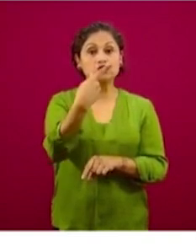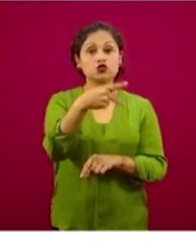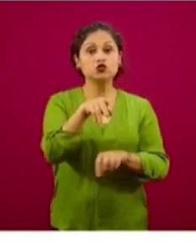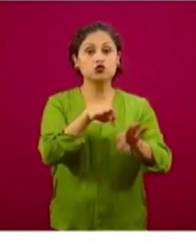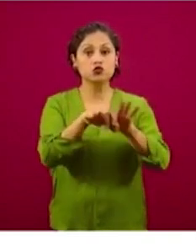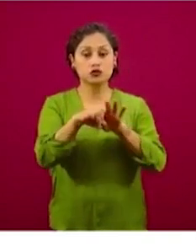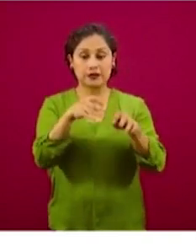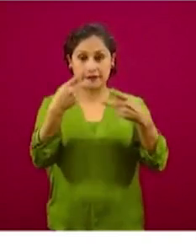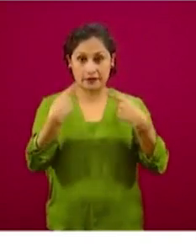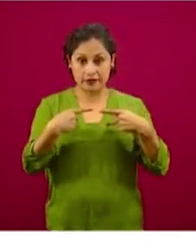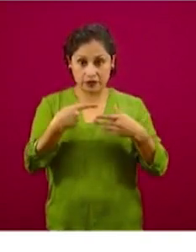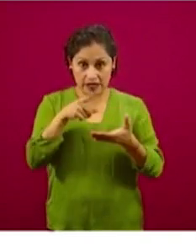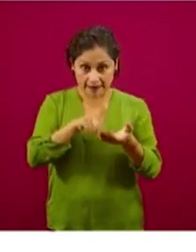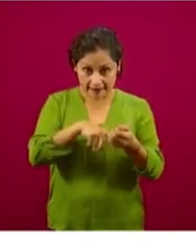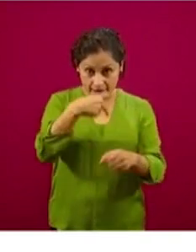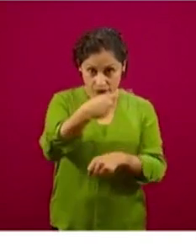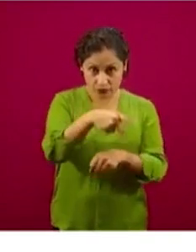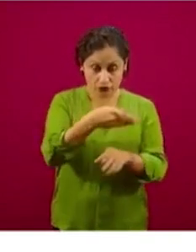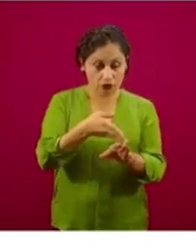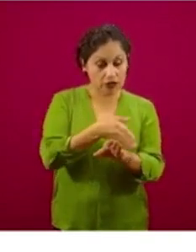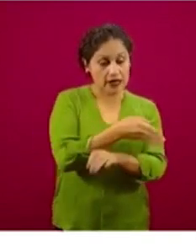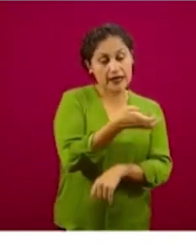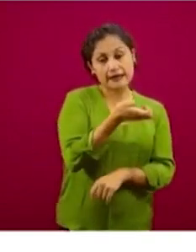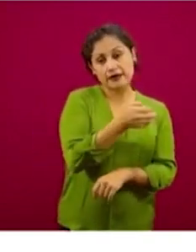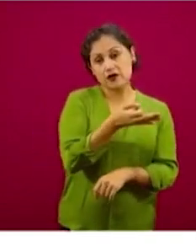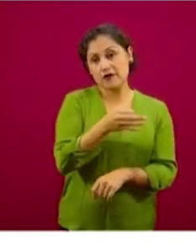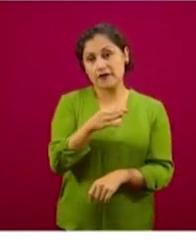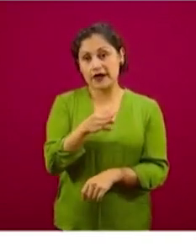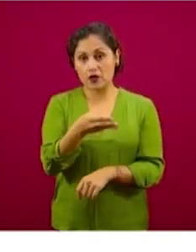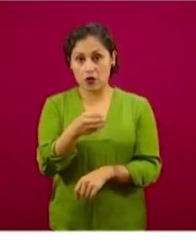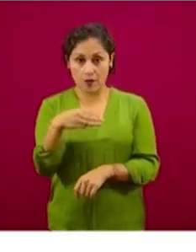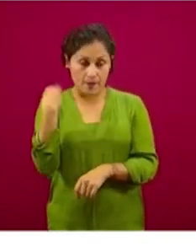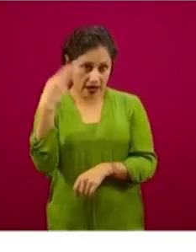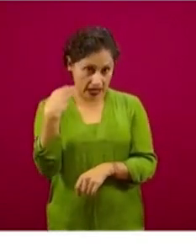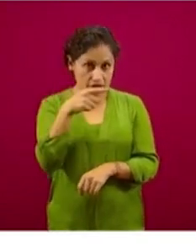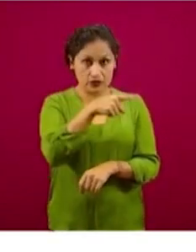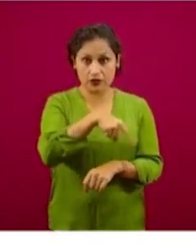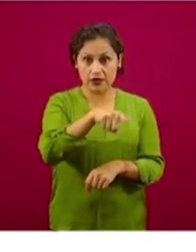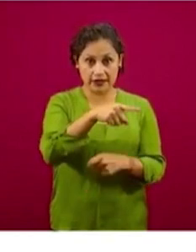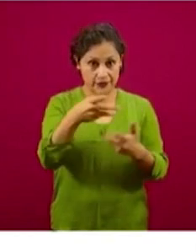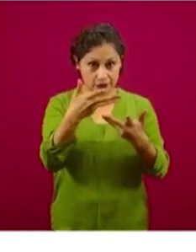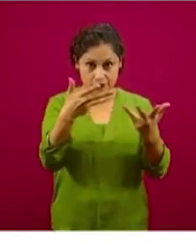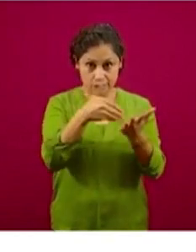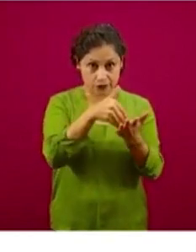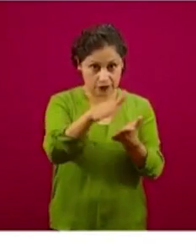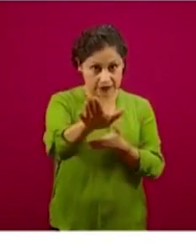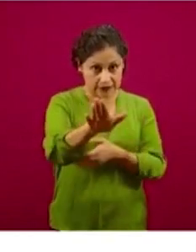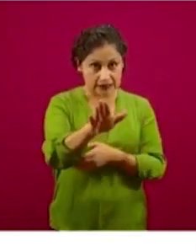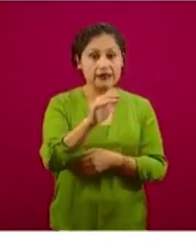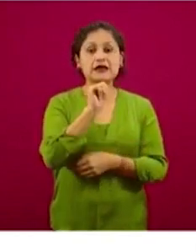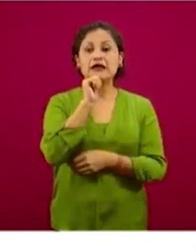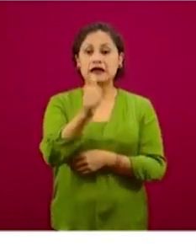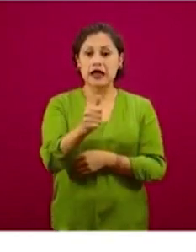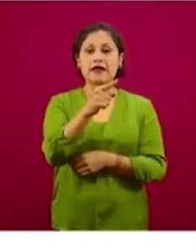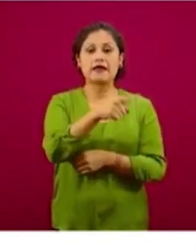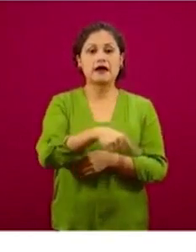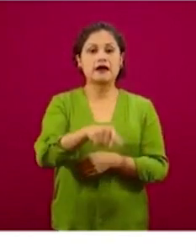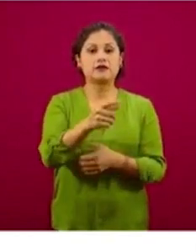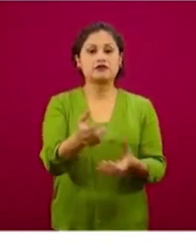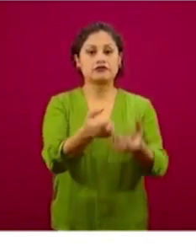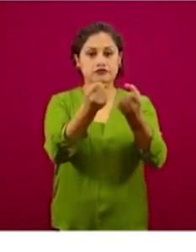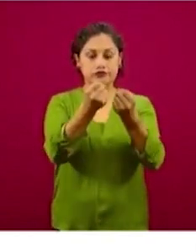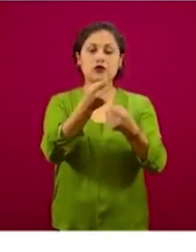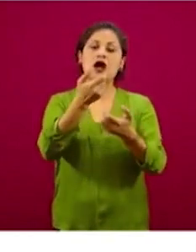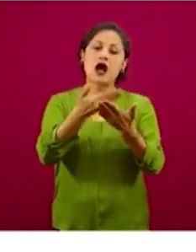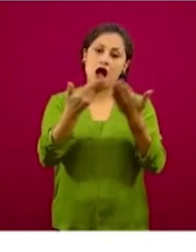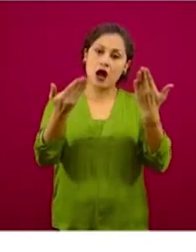febrero y en marzo. Esa es nuestra meta. Como lo saben, el Seguro Social, en coordinación con la Secretaría de Economía y la Tesorería,